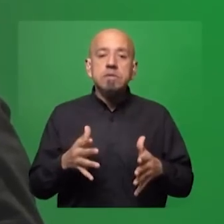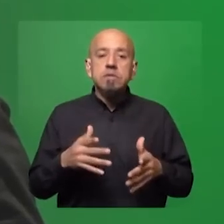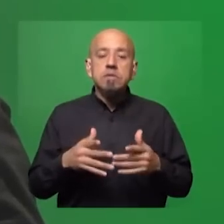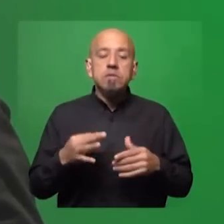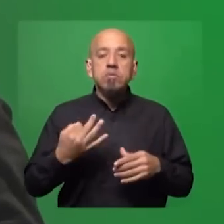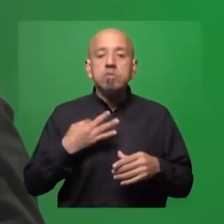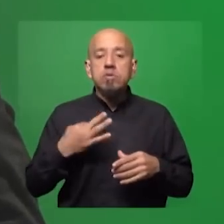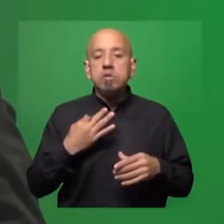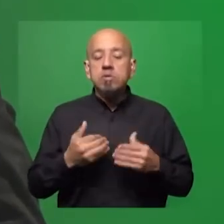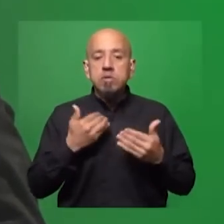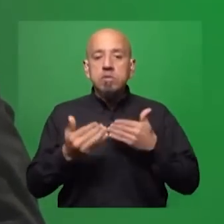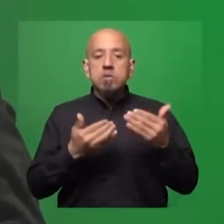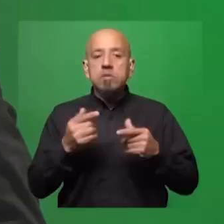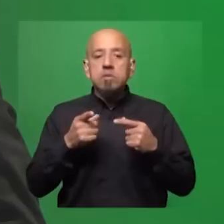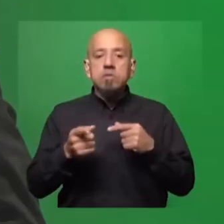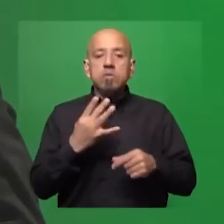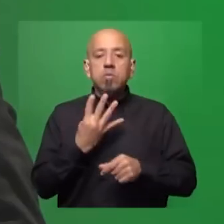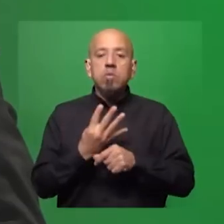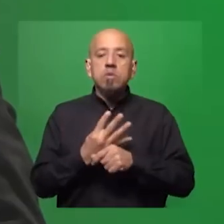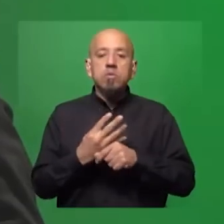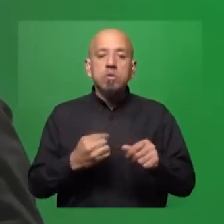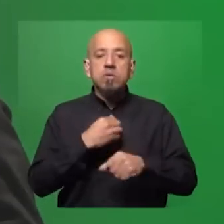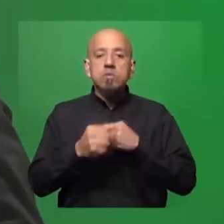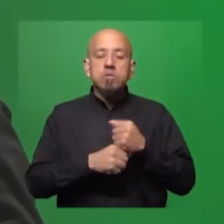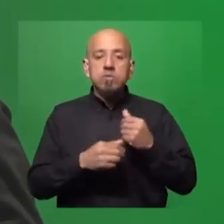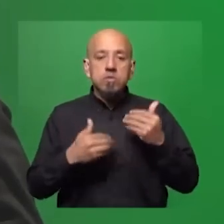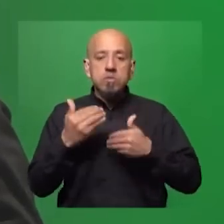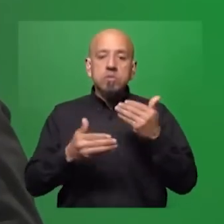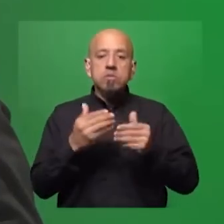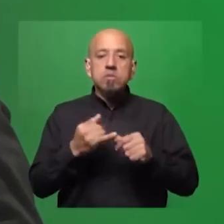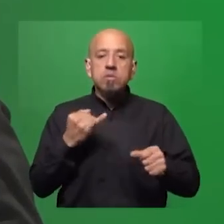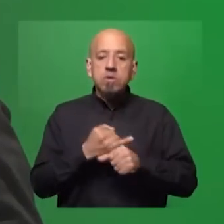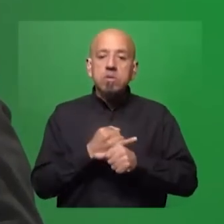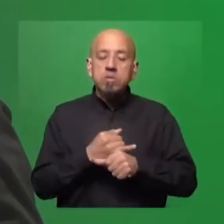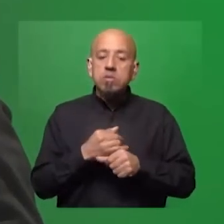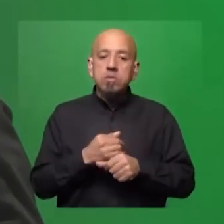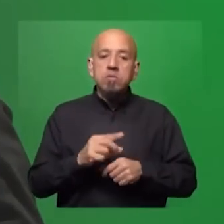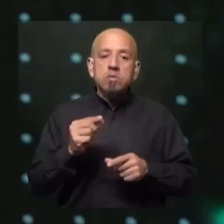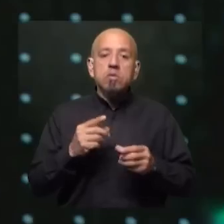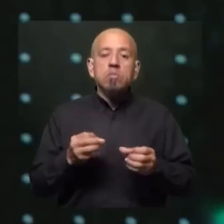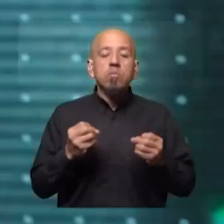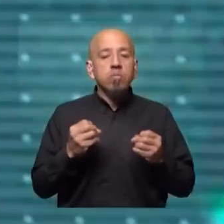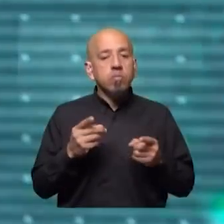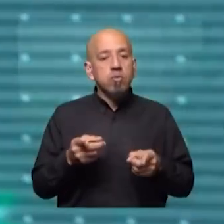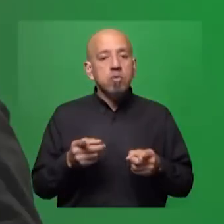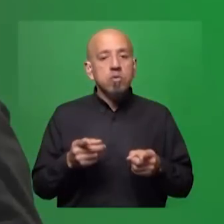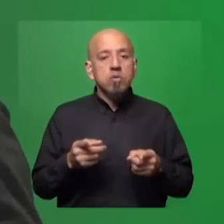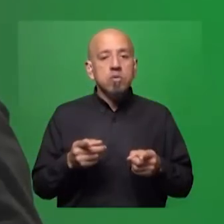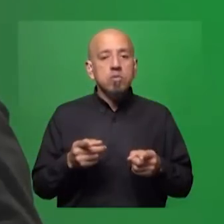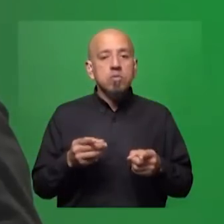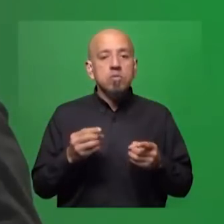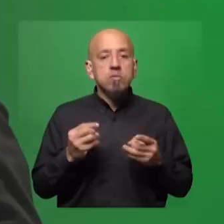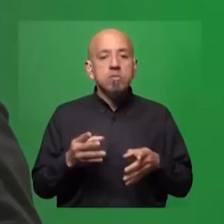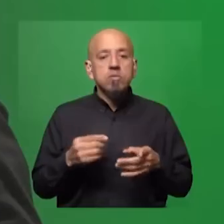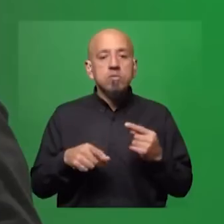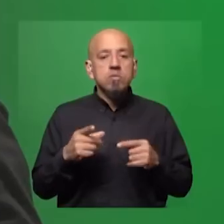años y particularmente en los últimos cuatro años. Y sobre todo se equivocaron menos. ¿En qué sentido? se equivocaron menos. Porque se han